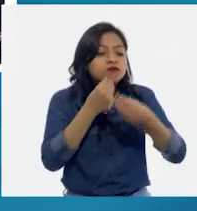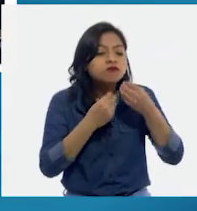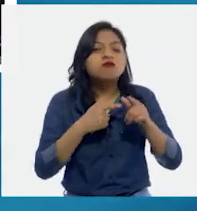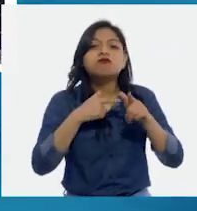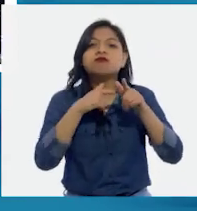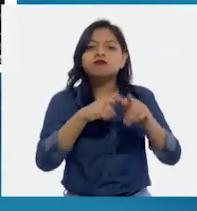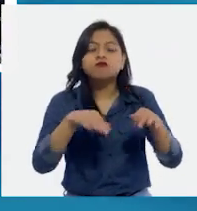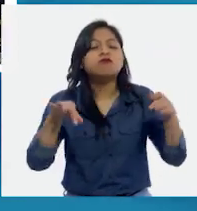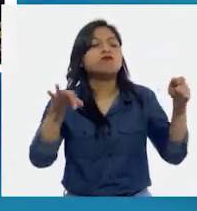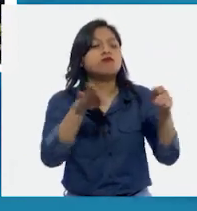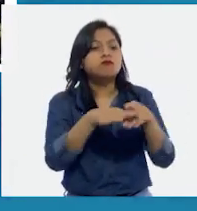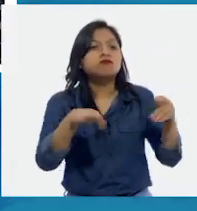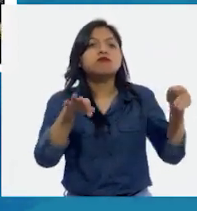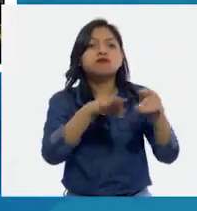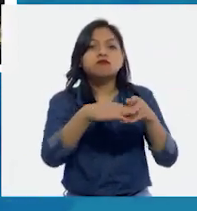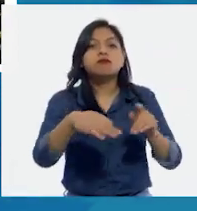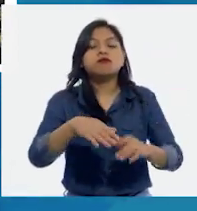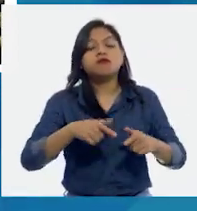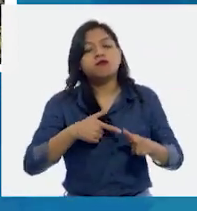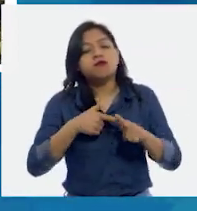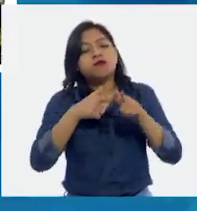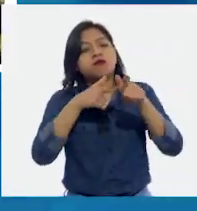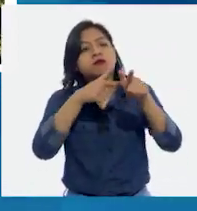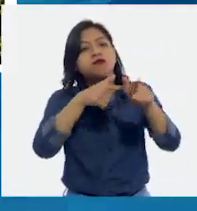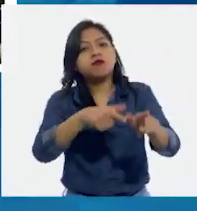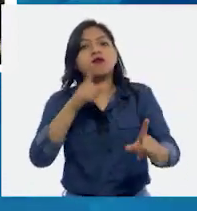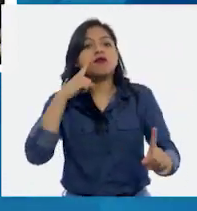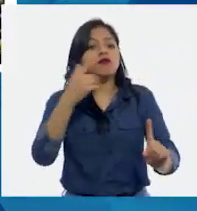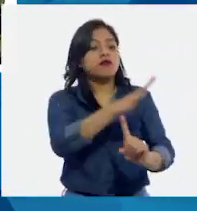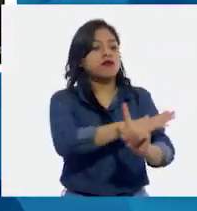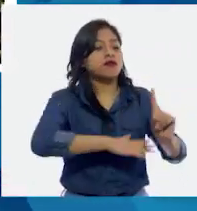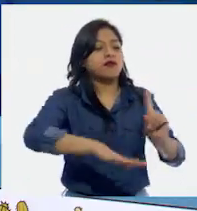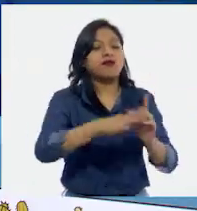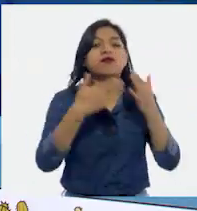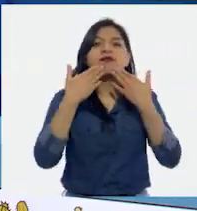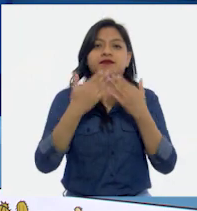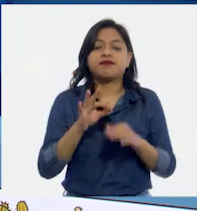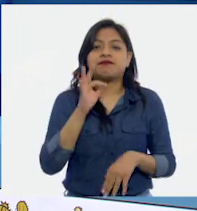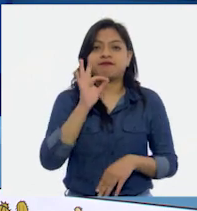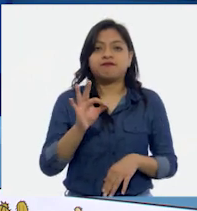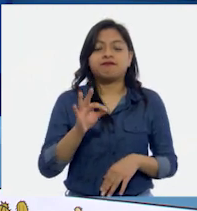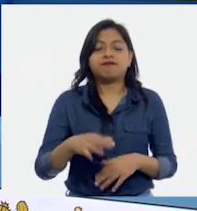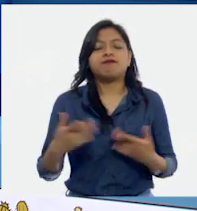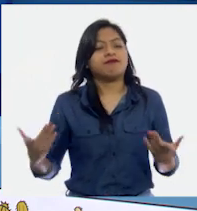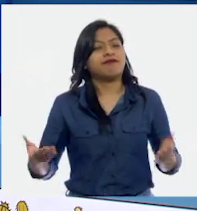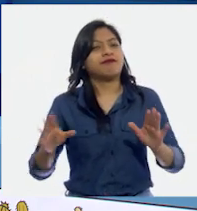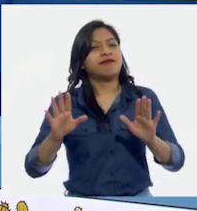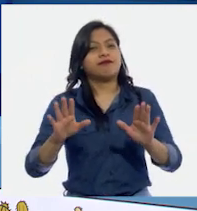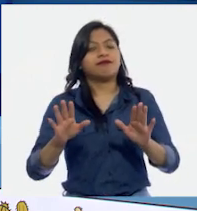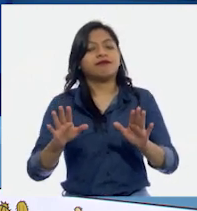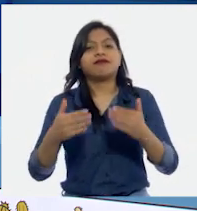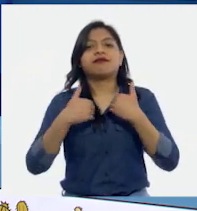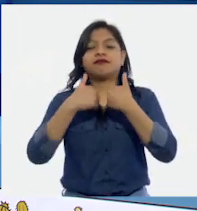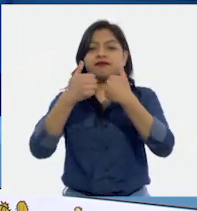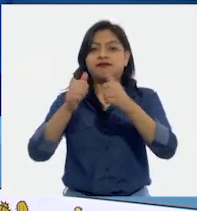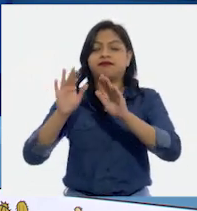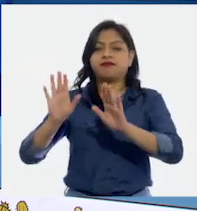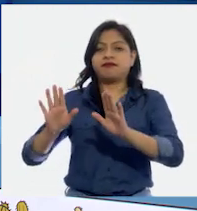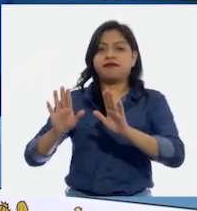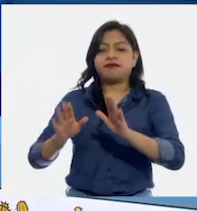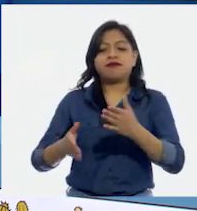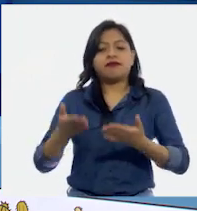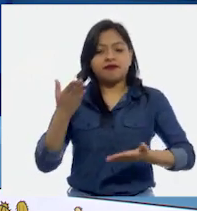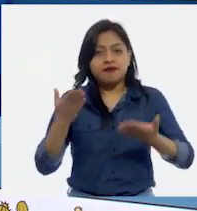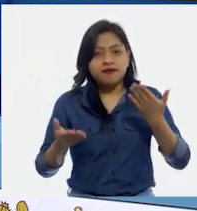constantes durante el transcurso de su existencia. Profesor, a ver, un momento. Entiendo que debe haber un